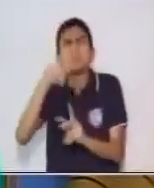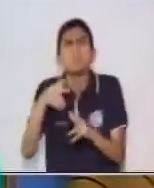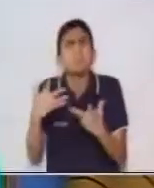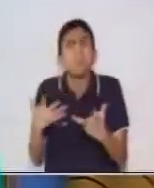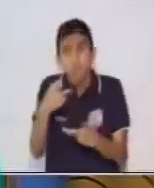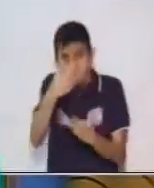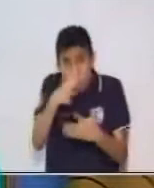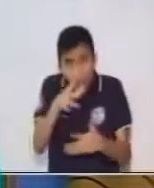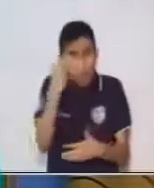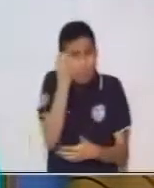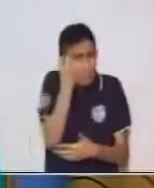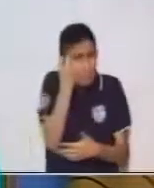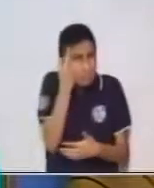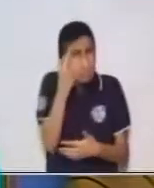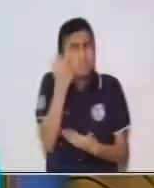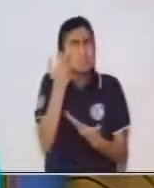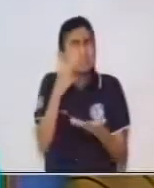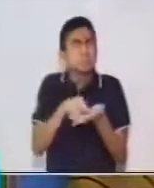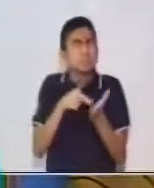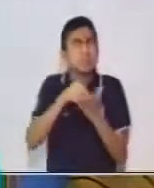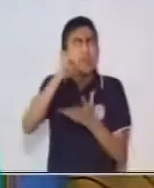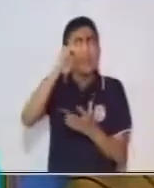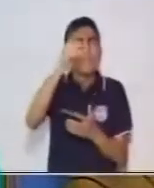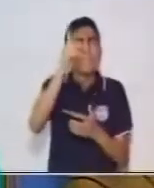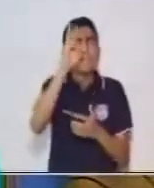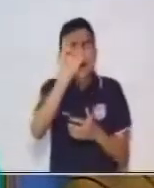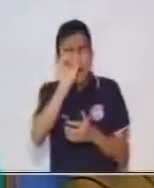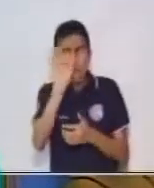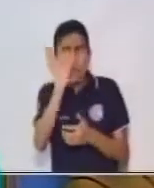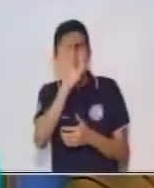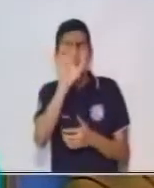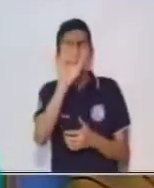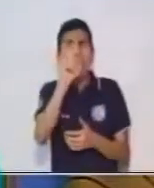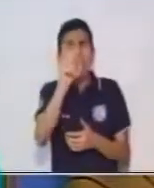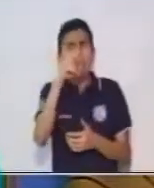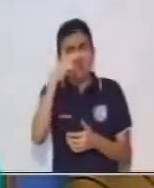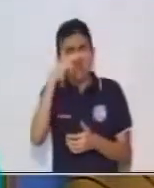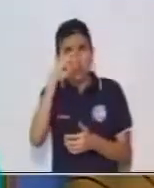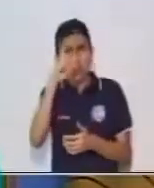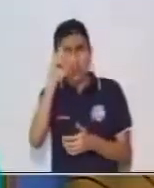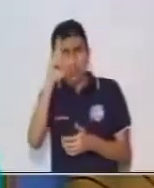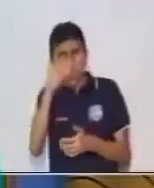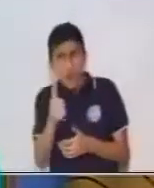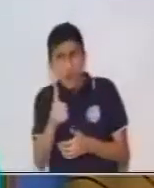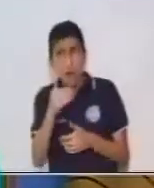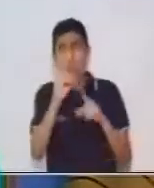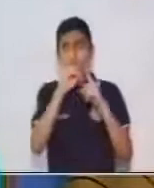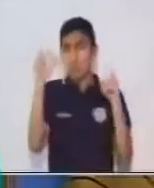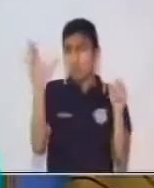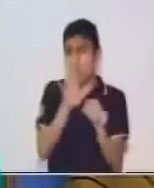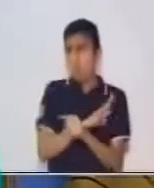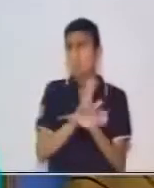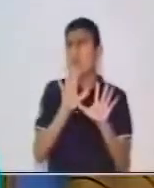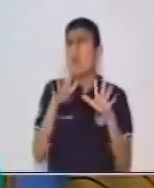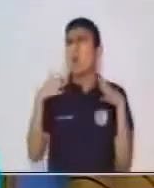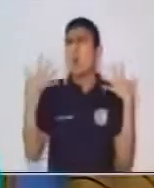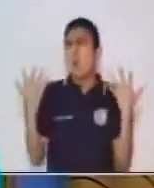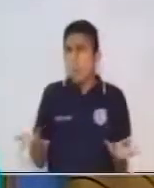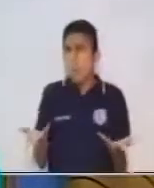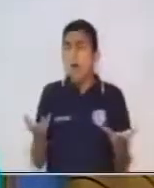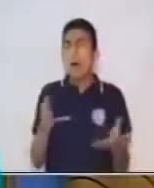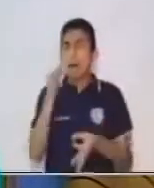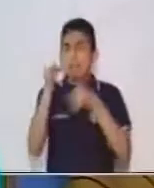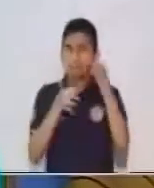cómo realizar la macroestructura del análisis en una oración compuesta o hacer la diferencia dentro de una oración simple